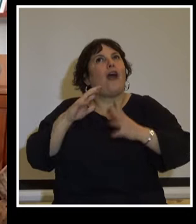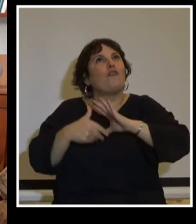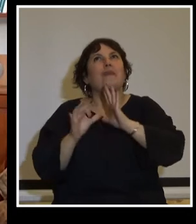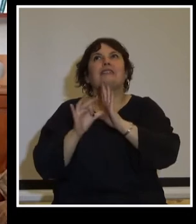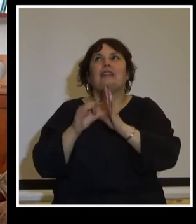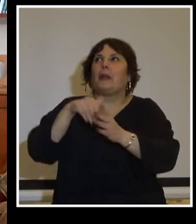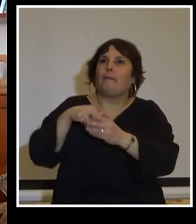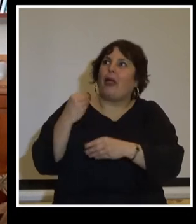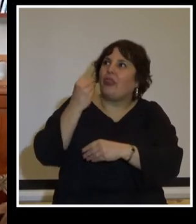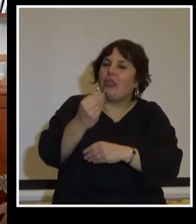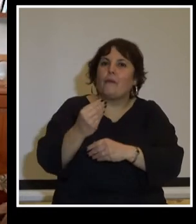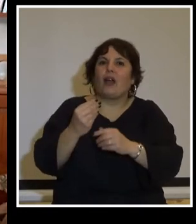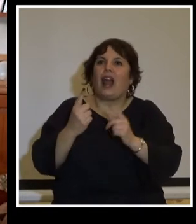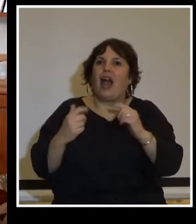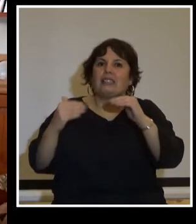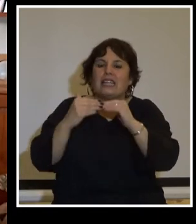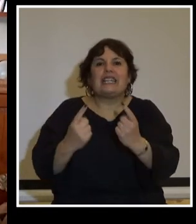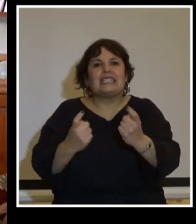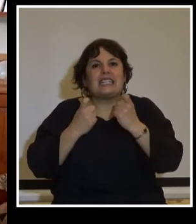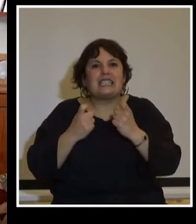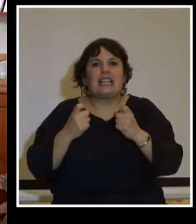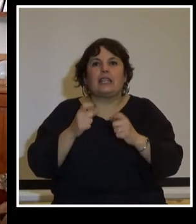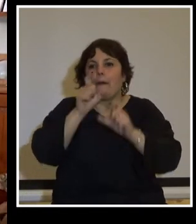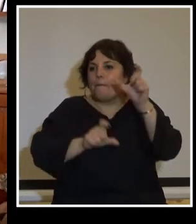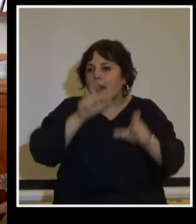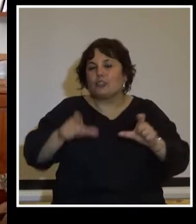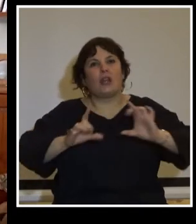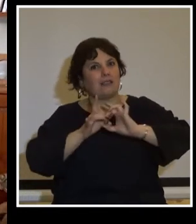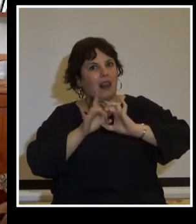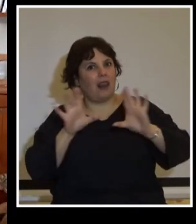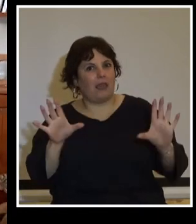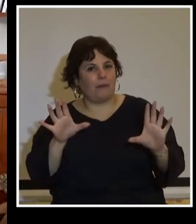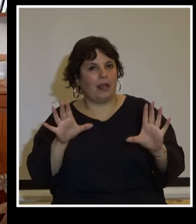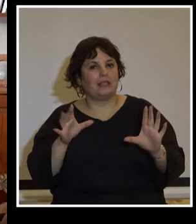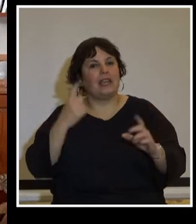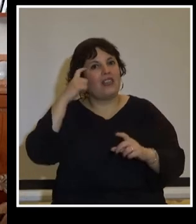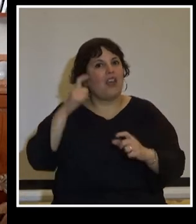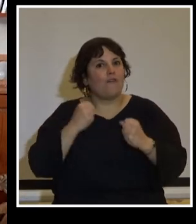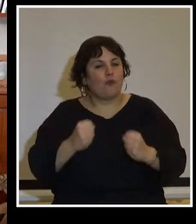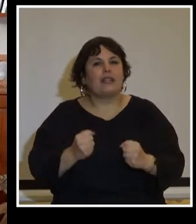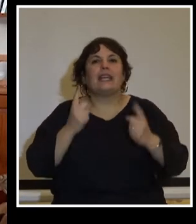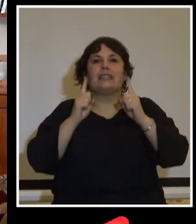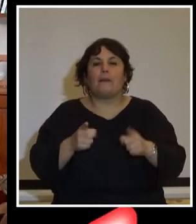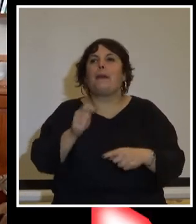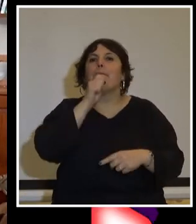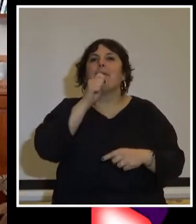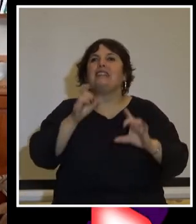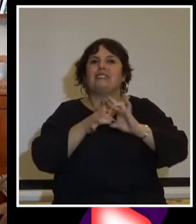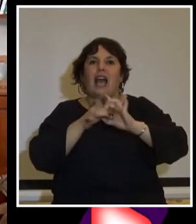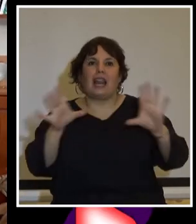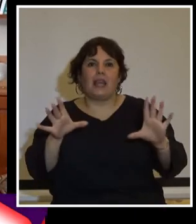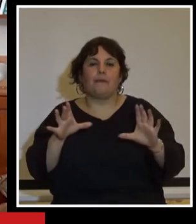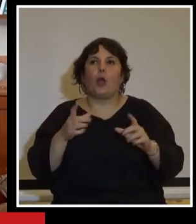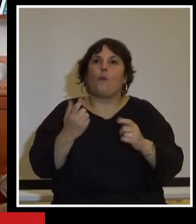precisa partidos fuertes, ciudadanos libres y también una prensa libre que nos